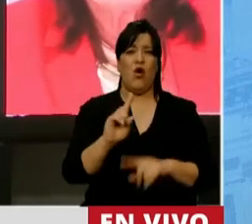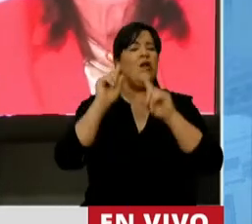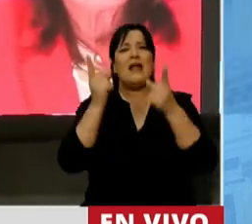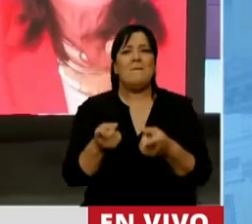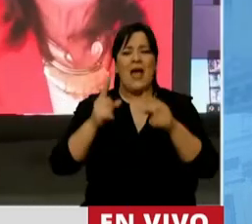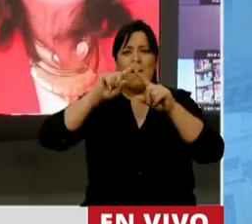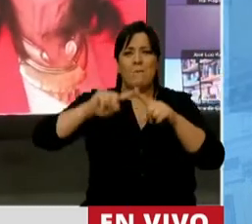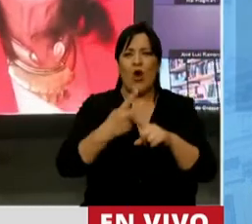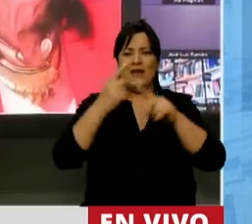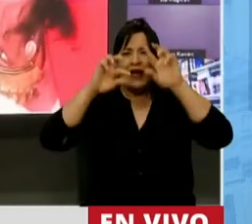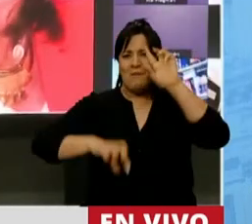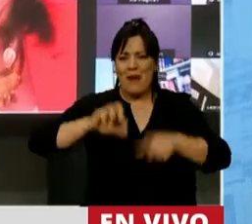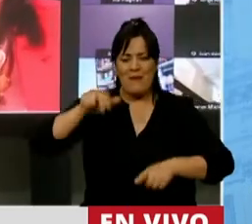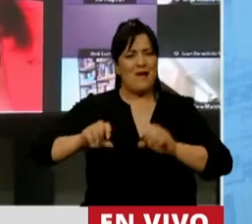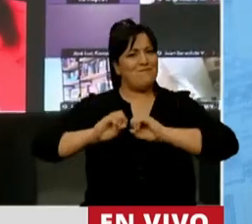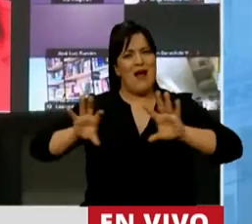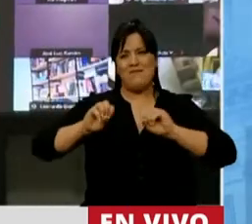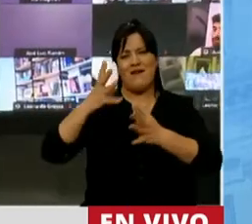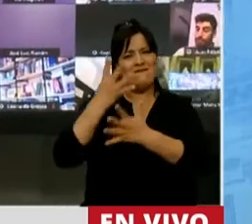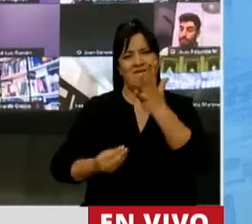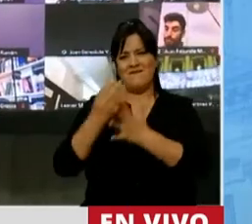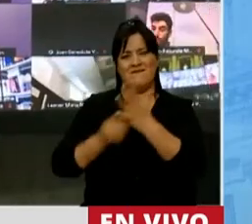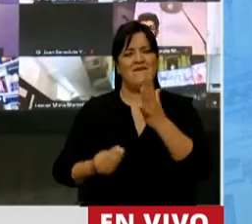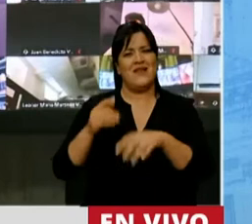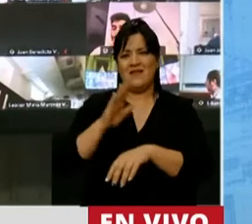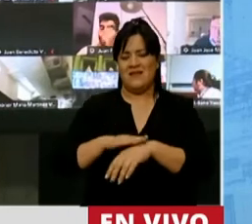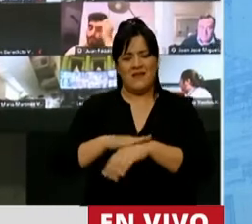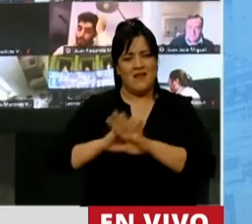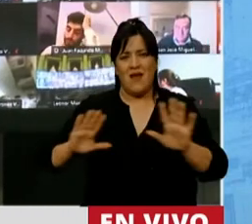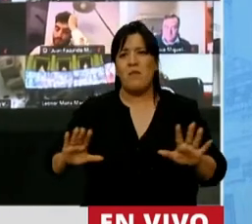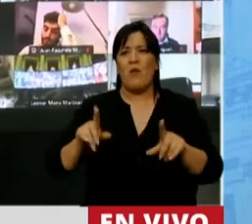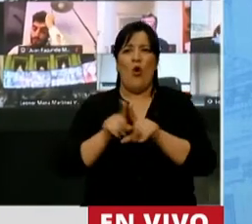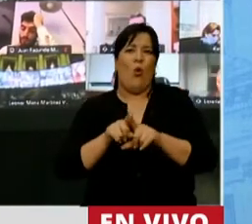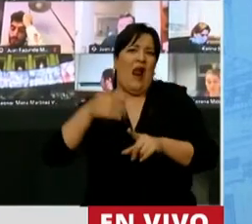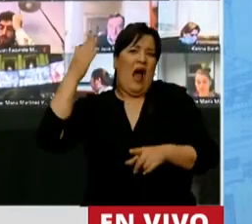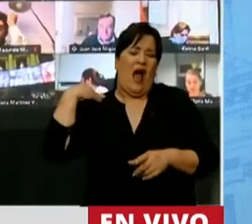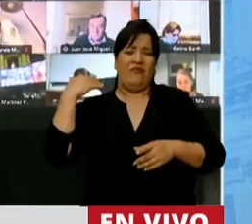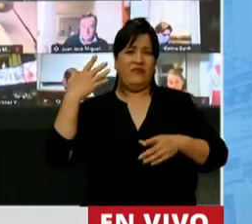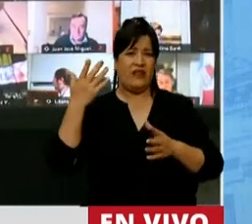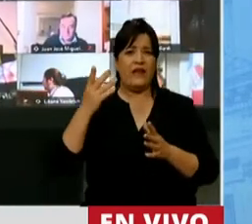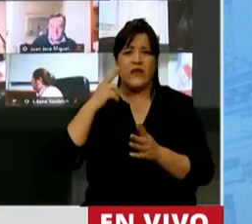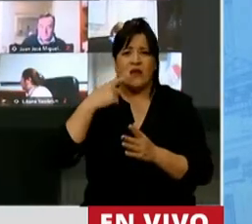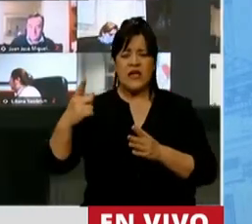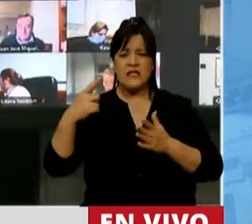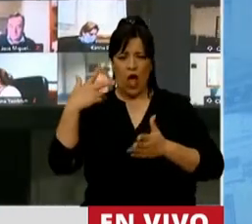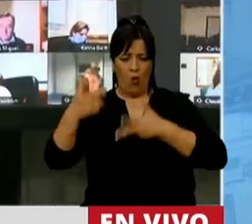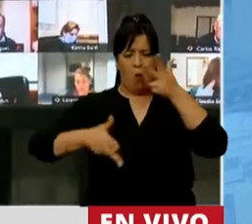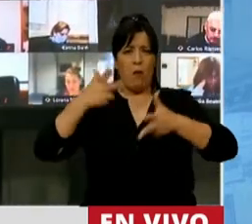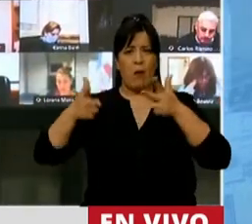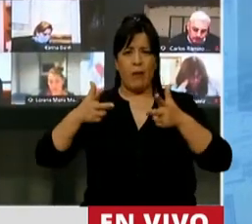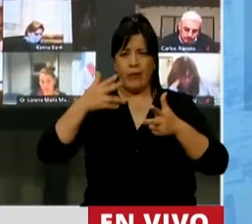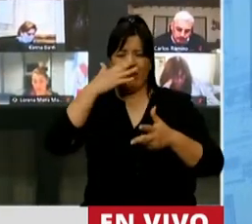malas políticas que se estuvieron llevando adelante en estos tiempos. Generaron falsas y confusas